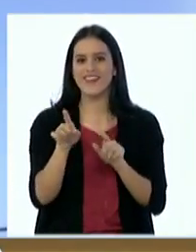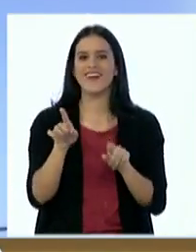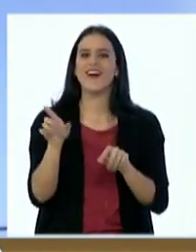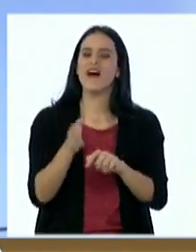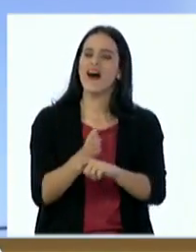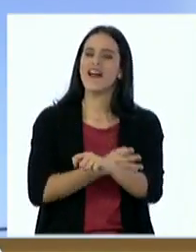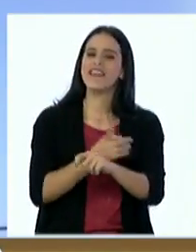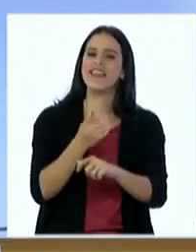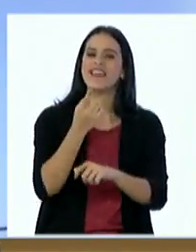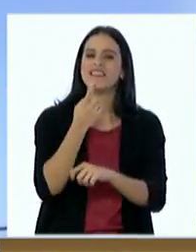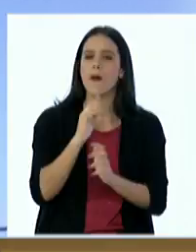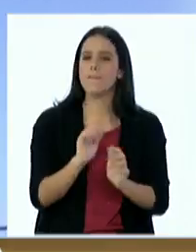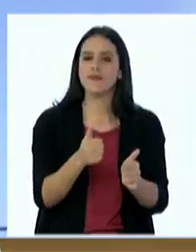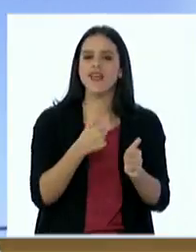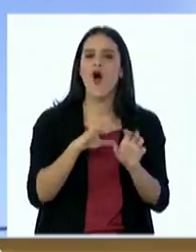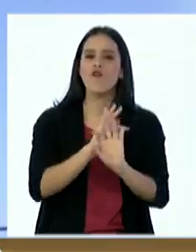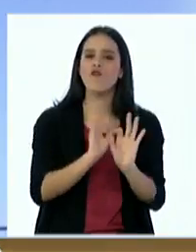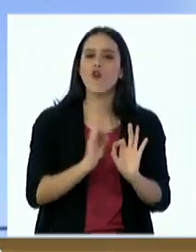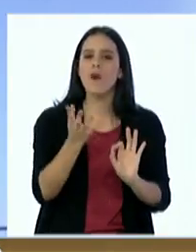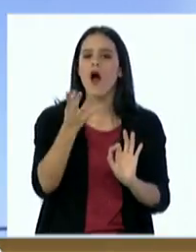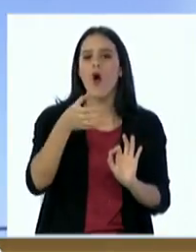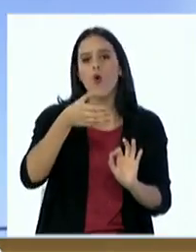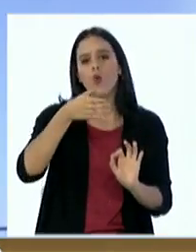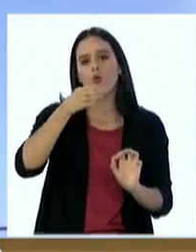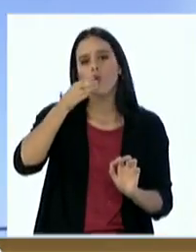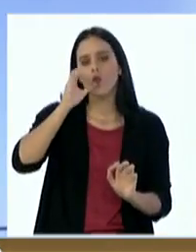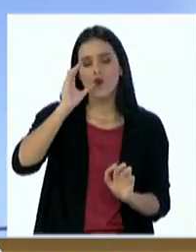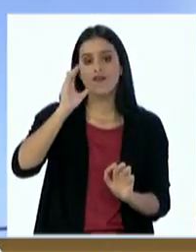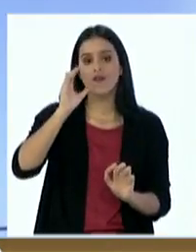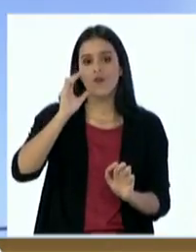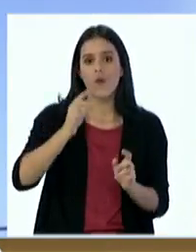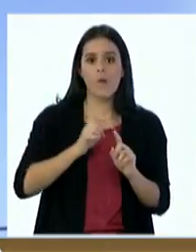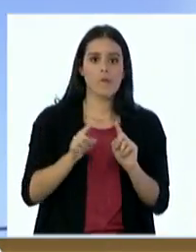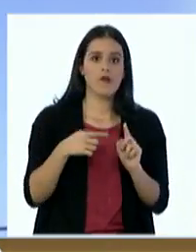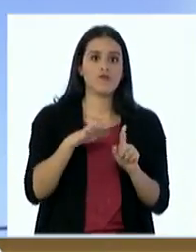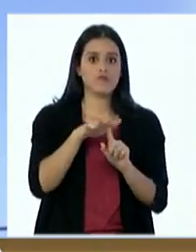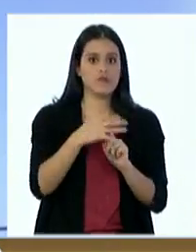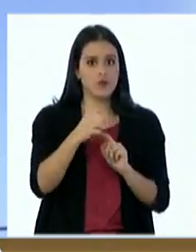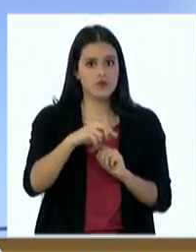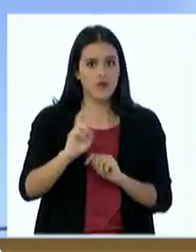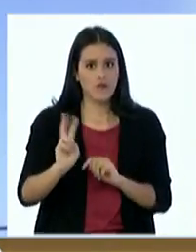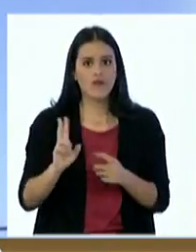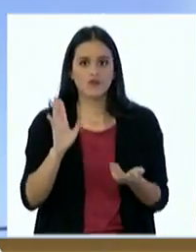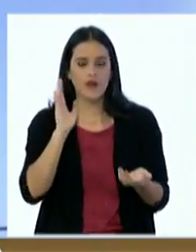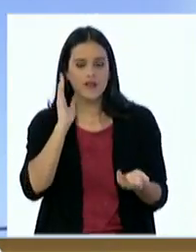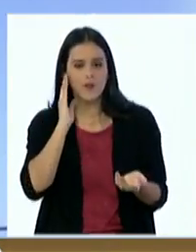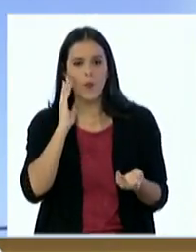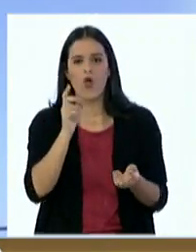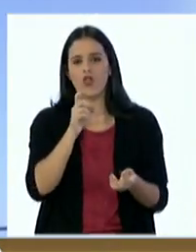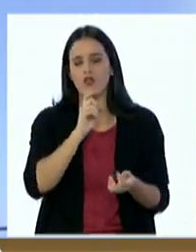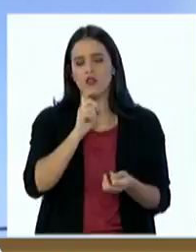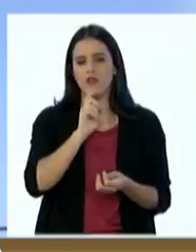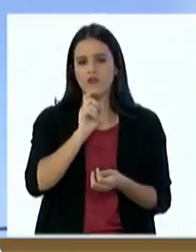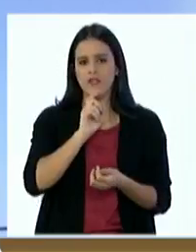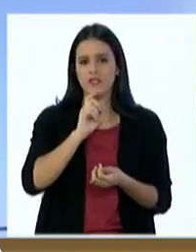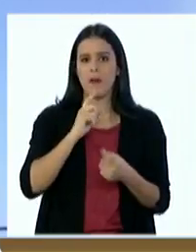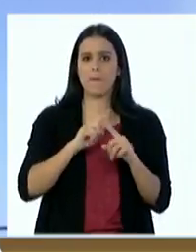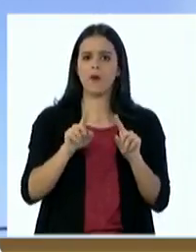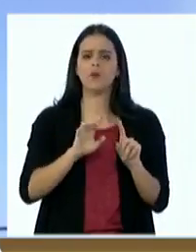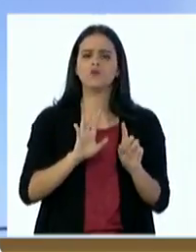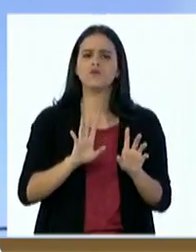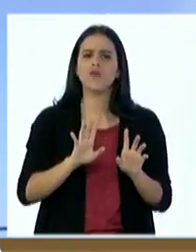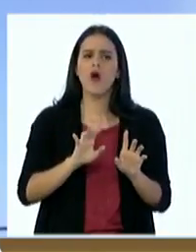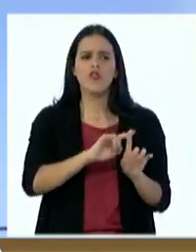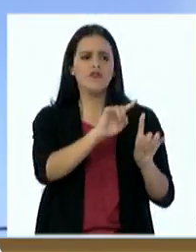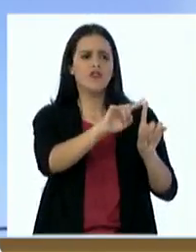de incorporar jugos de manzanas u otras cosas que por las circunstancias que se presentan puede ser un poquito más complicado pero hay alternativas